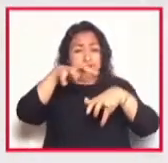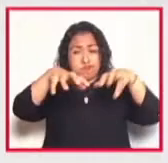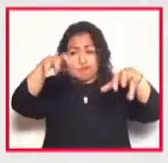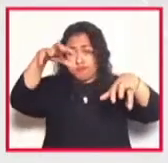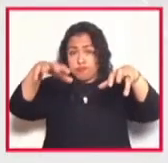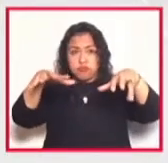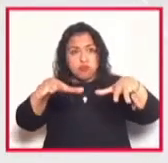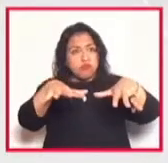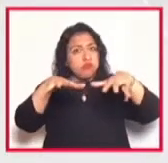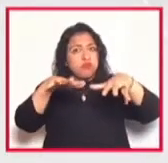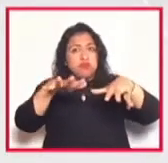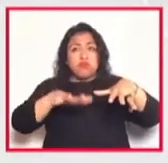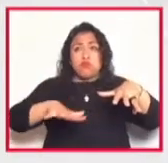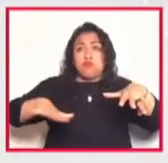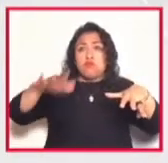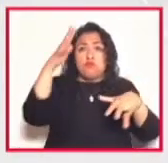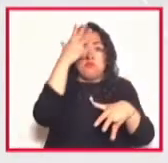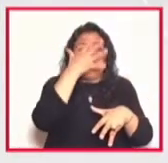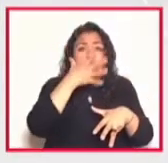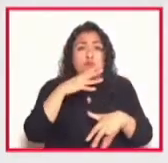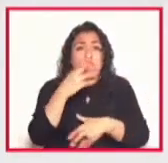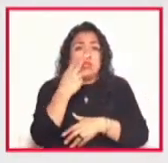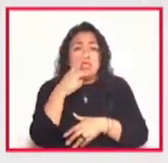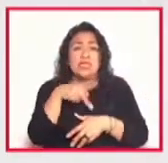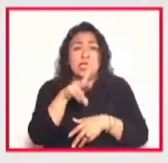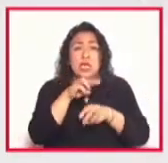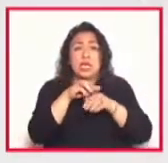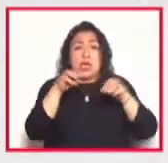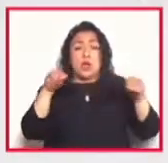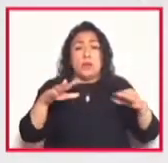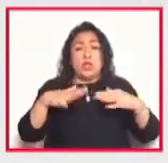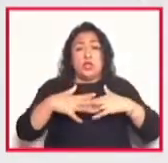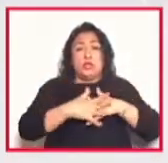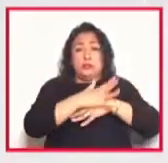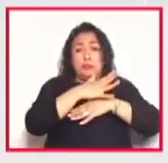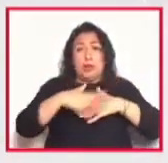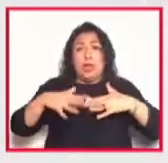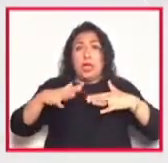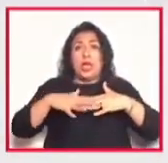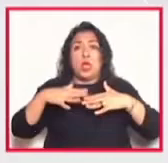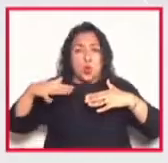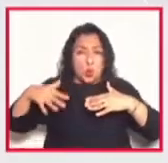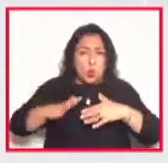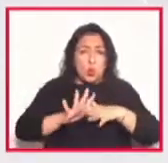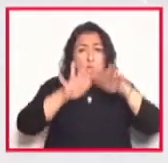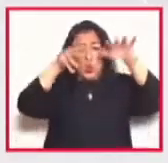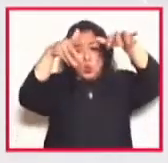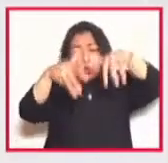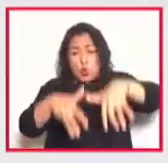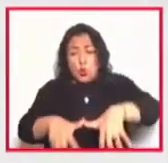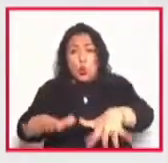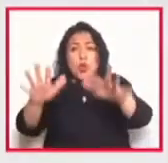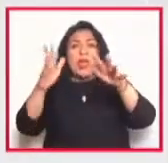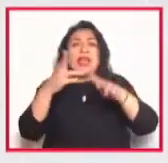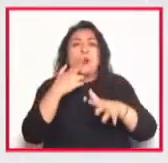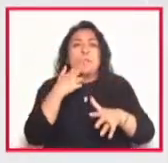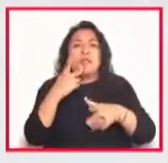sus hermosos paisajes más de 25 kilómetros de playa y sus olas mundialmente conocidas por los practicantes del surf